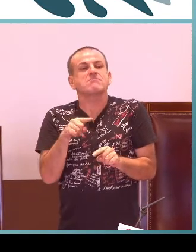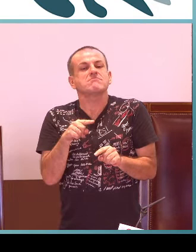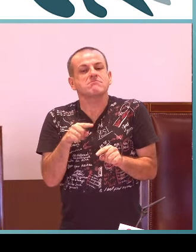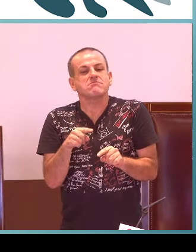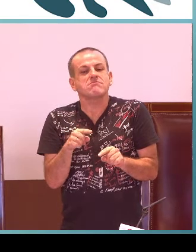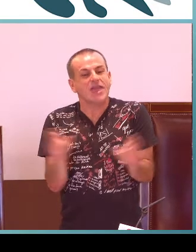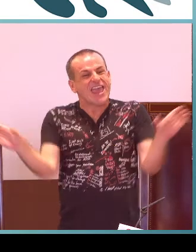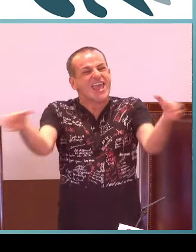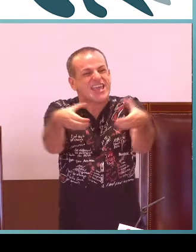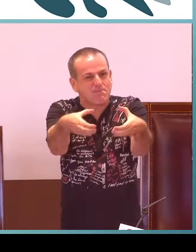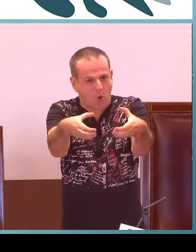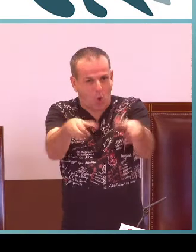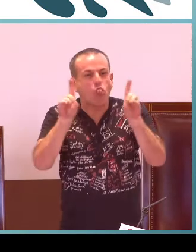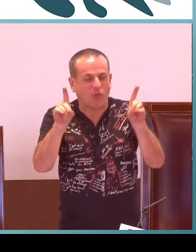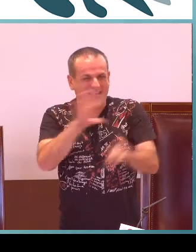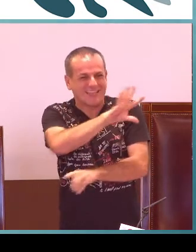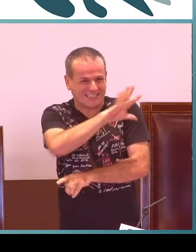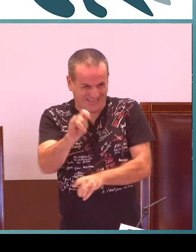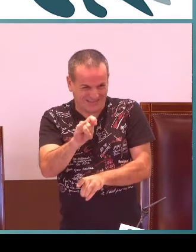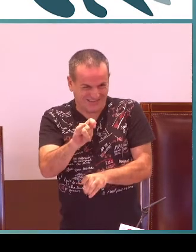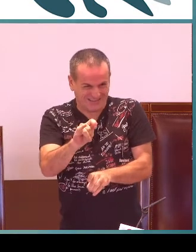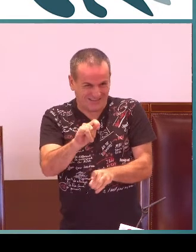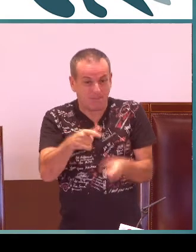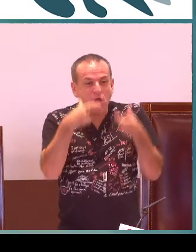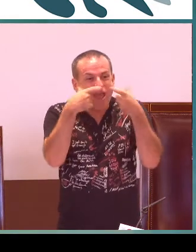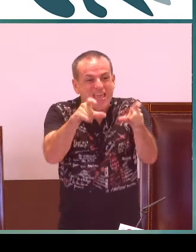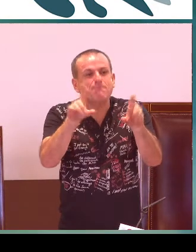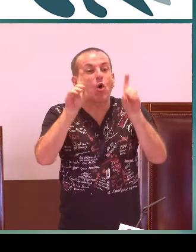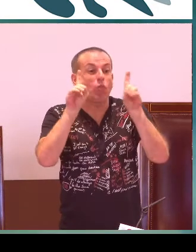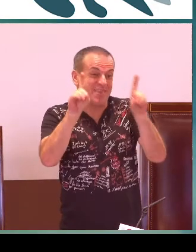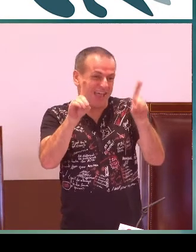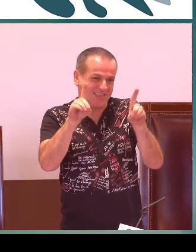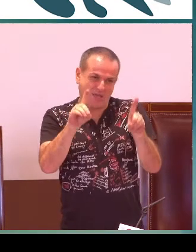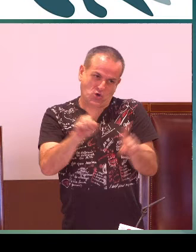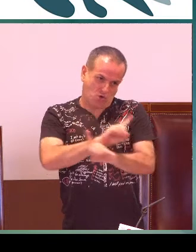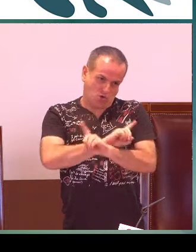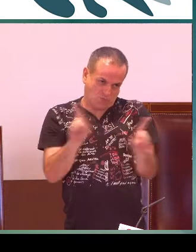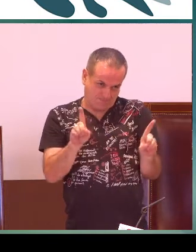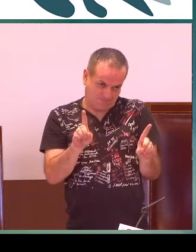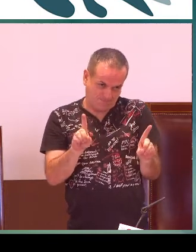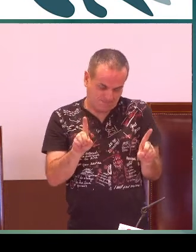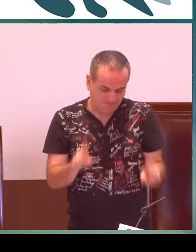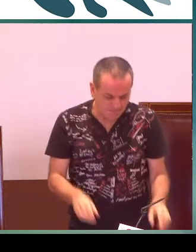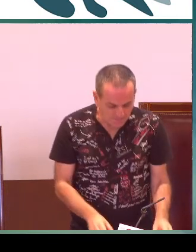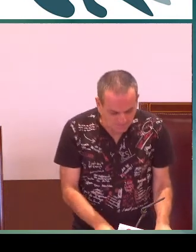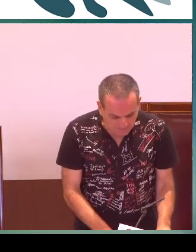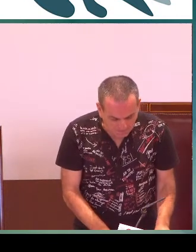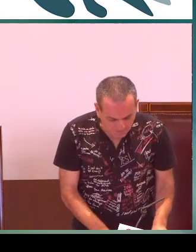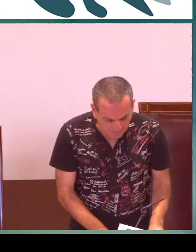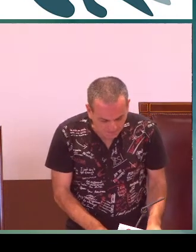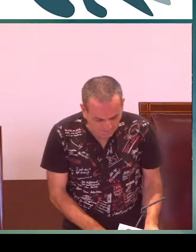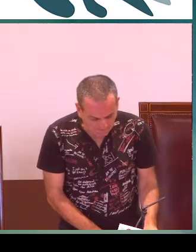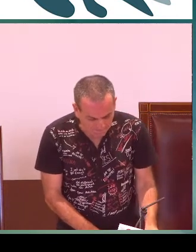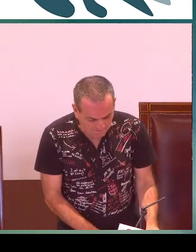Nosotros también, lo que hacemos, estamos dentro del equipo docente, pero no somos docente,